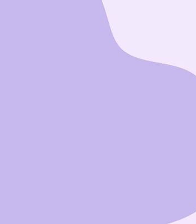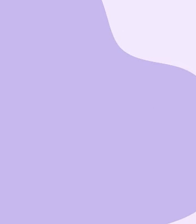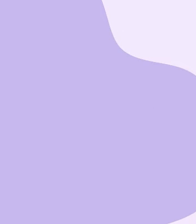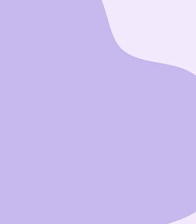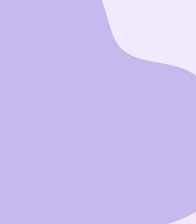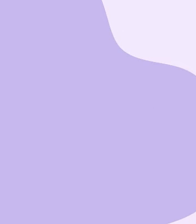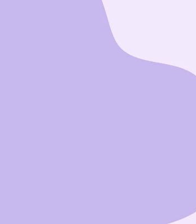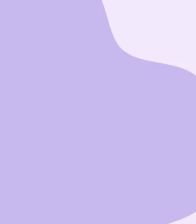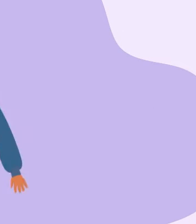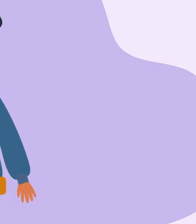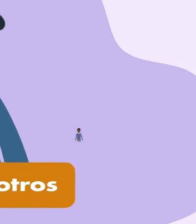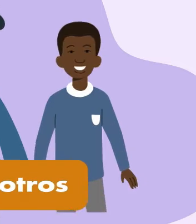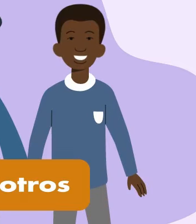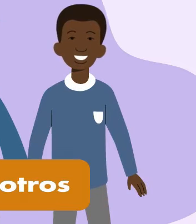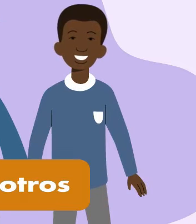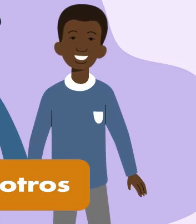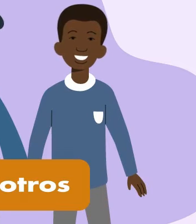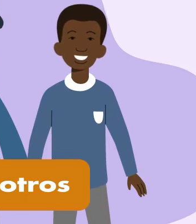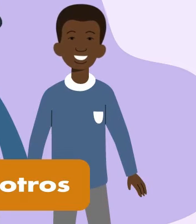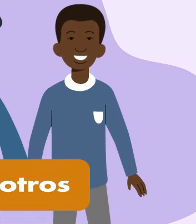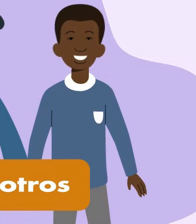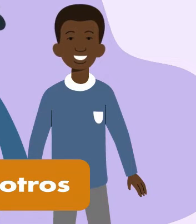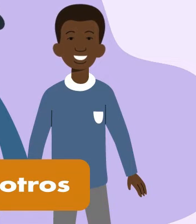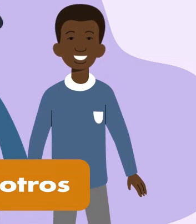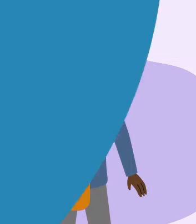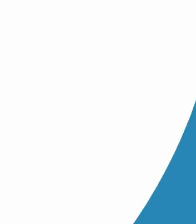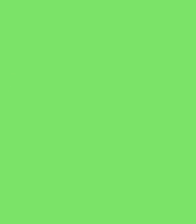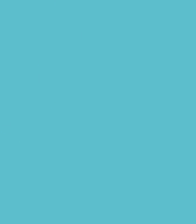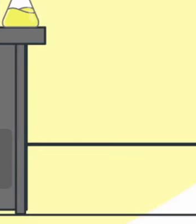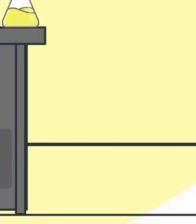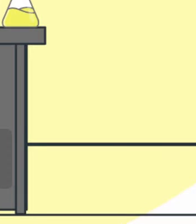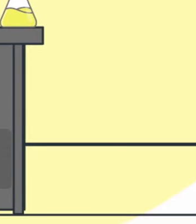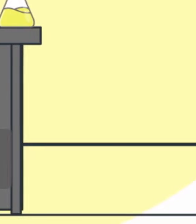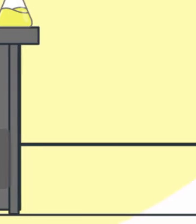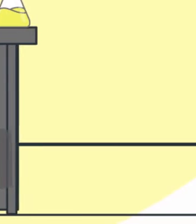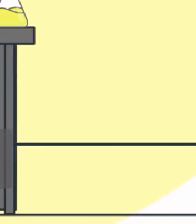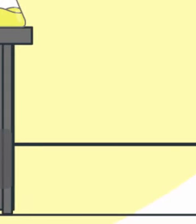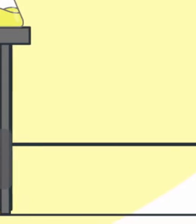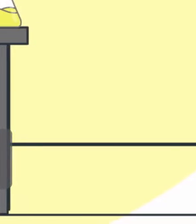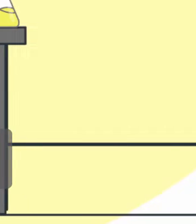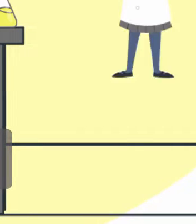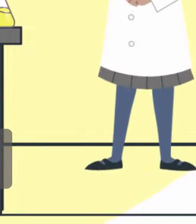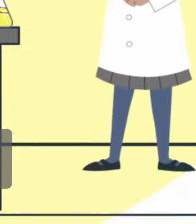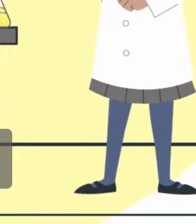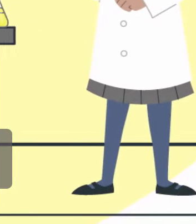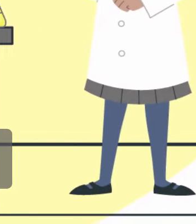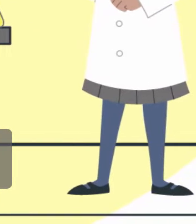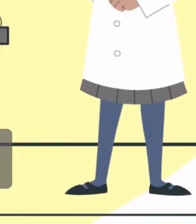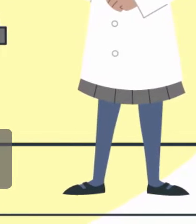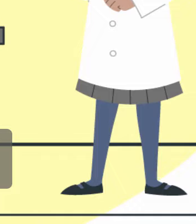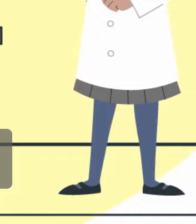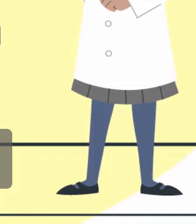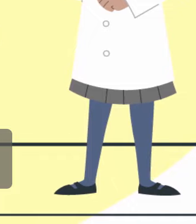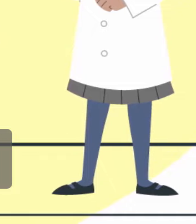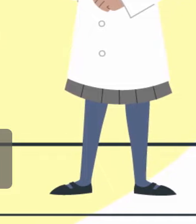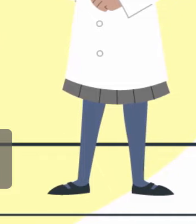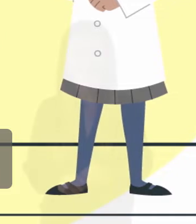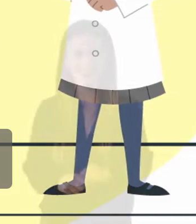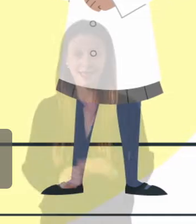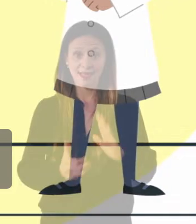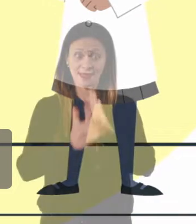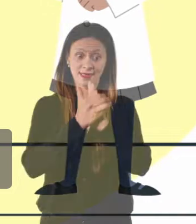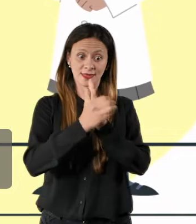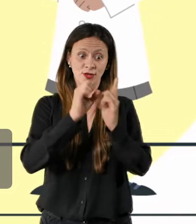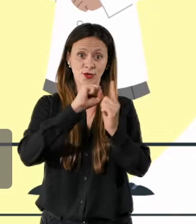para escuchar, comunicarse, cooperar y confiar en otros. Si bien es cierto que estas habilidades socioemocionales tienen